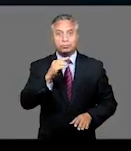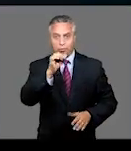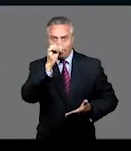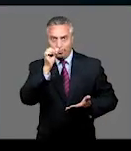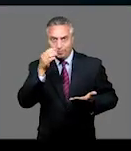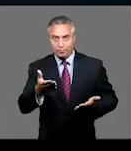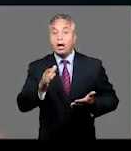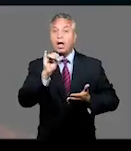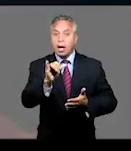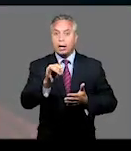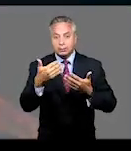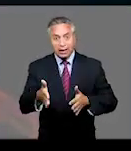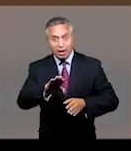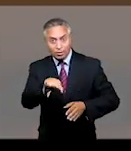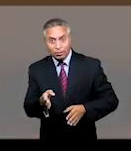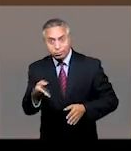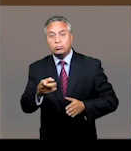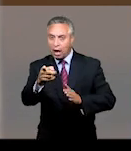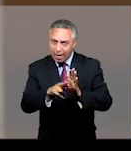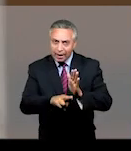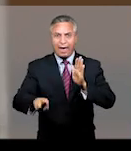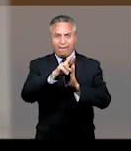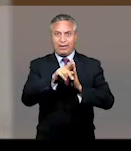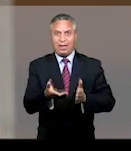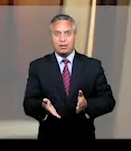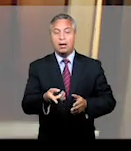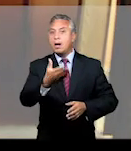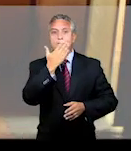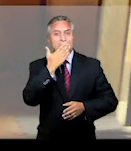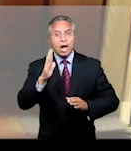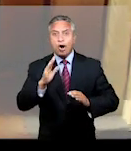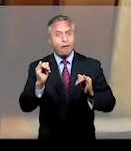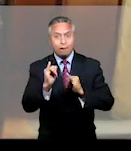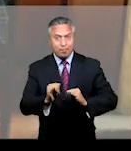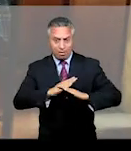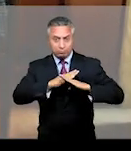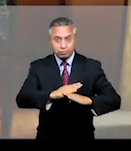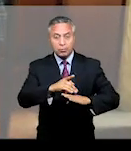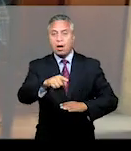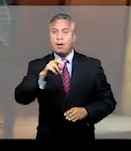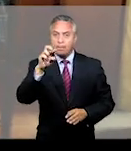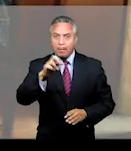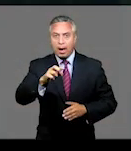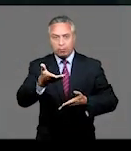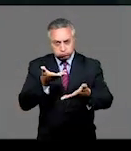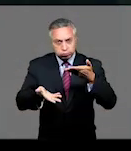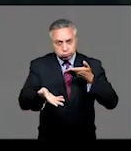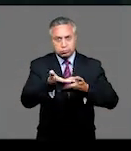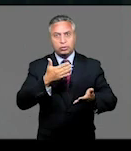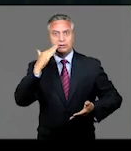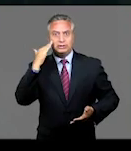jóvenes caigan en la droga y rehabilitar a los que ya cayeron. La mejor arma contra las drogas es que los padres